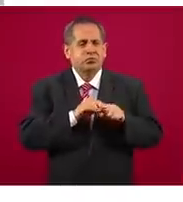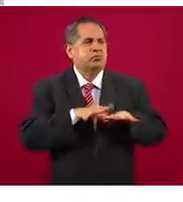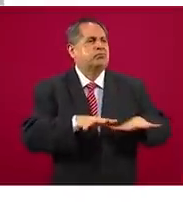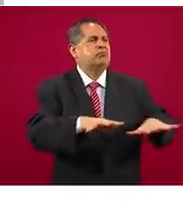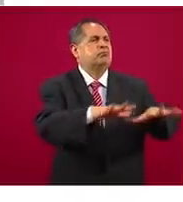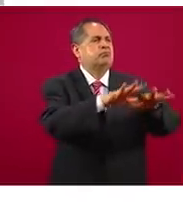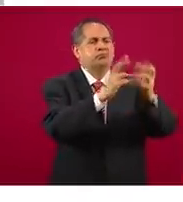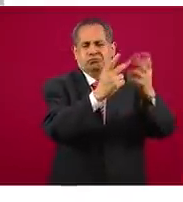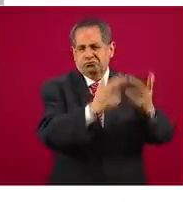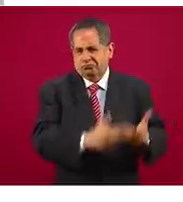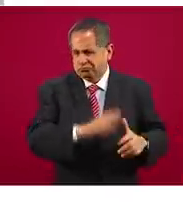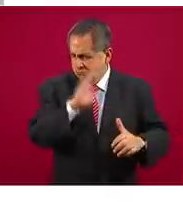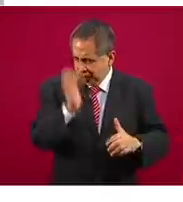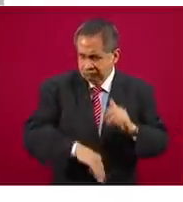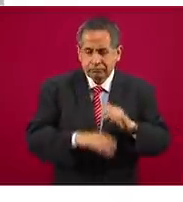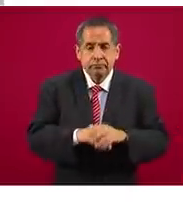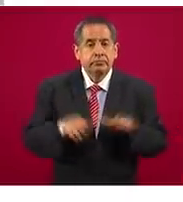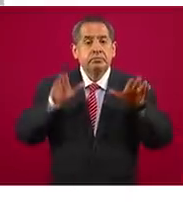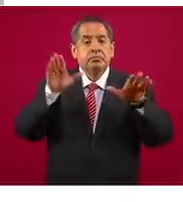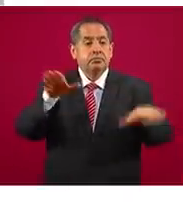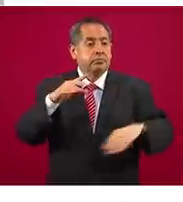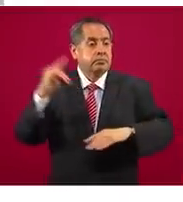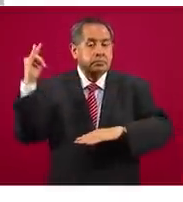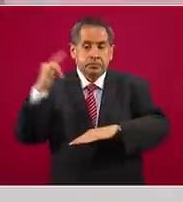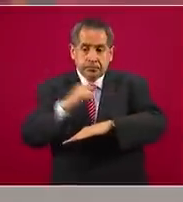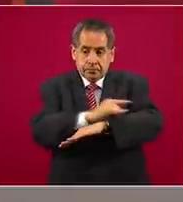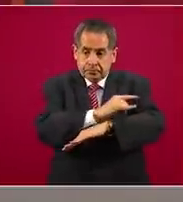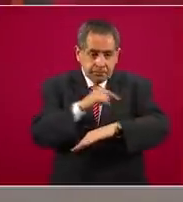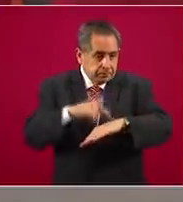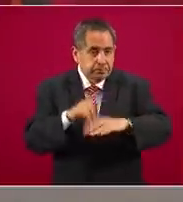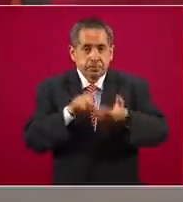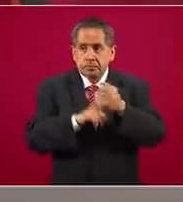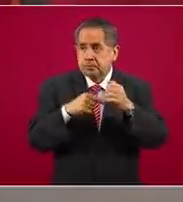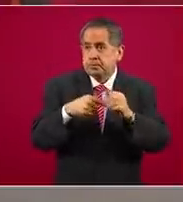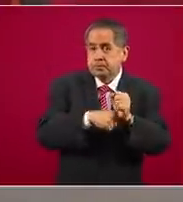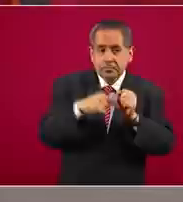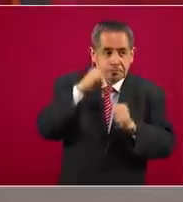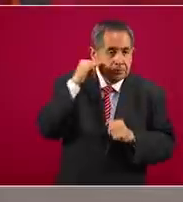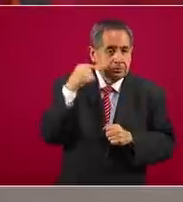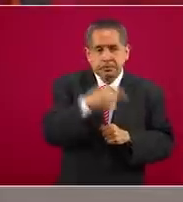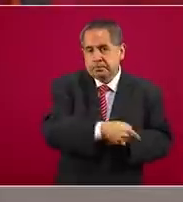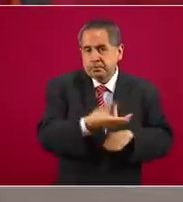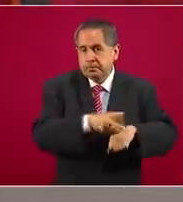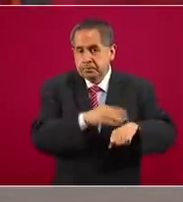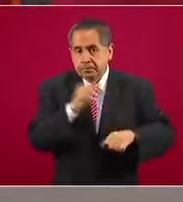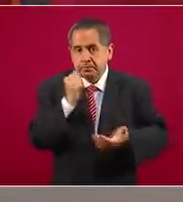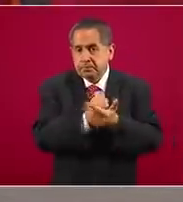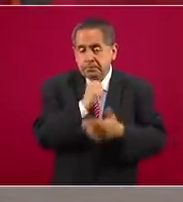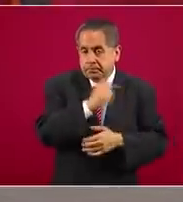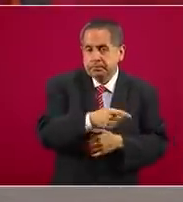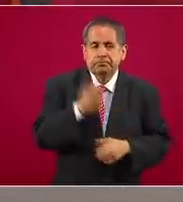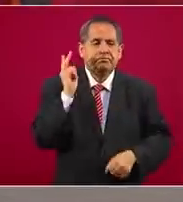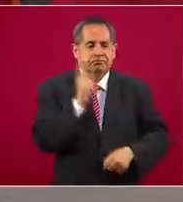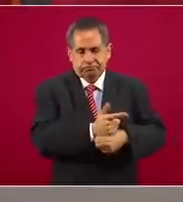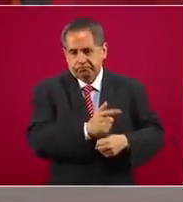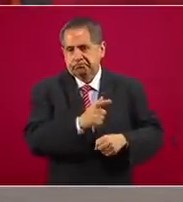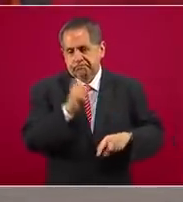aeropuertos, destrucción de pistas de aterrizaje clandestinas y puestos de control y seguridad. Adelante, por favor.